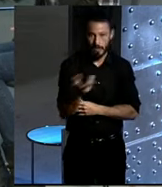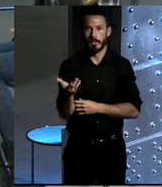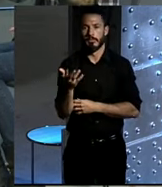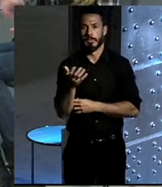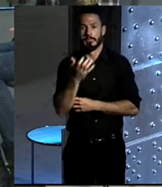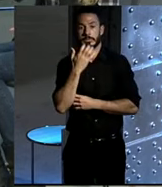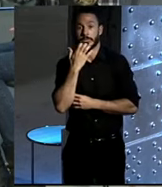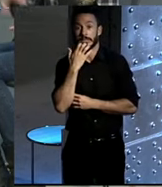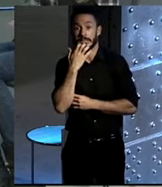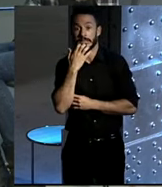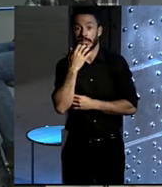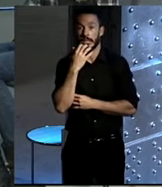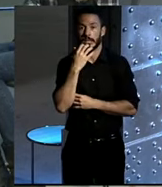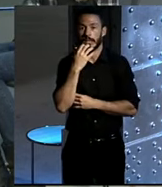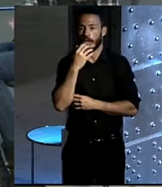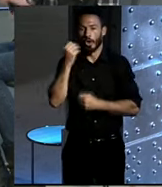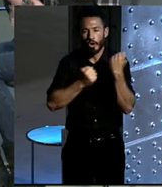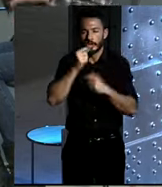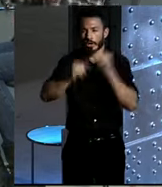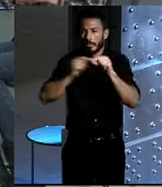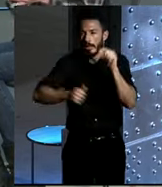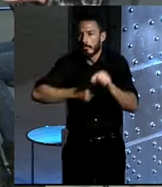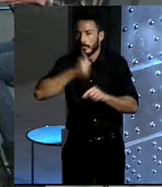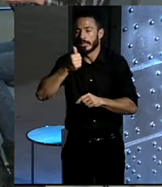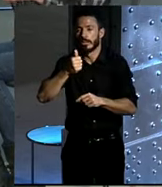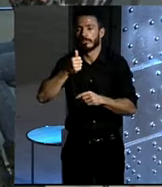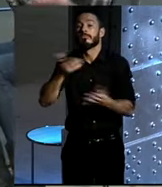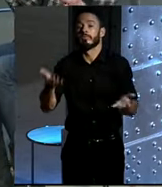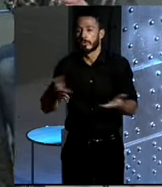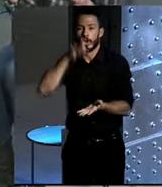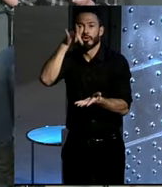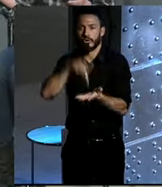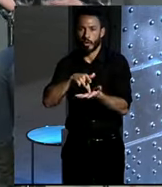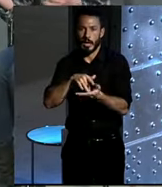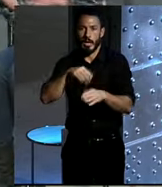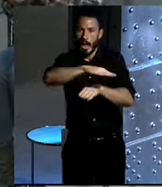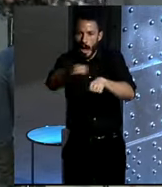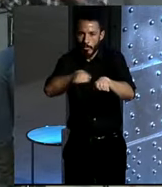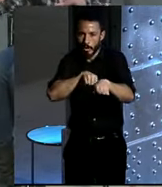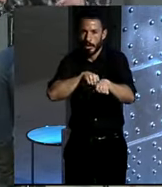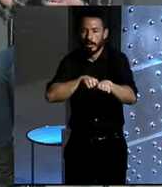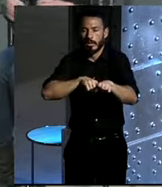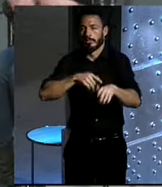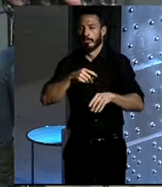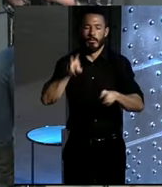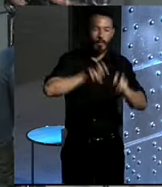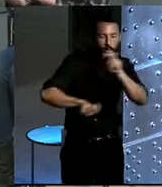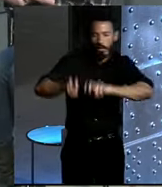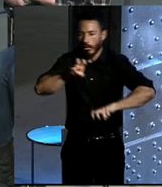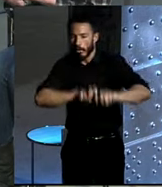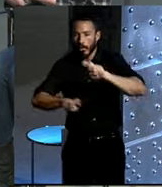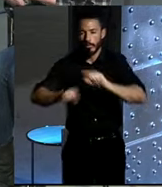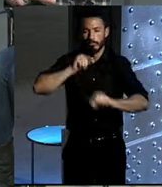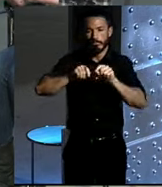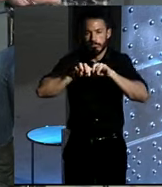contaminan es cuando están buscando aparcamiento. Imagina una ciudad donde todo ese espacio de los coches, esos dos tercios que utilizan los coches, se convierte en